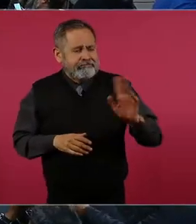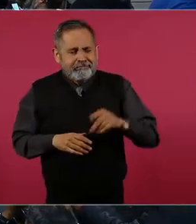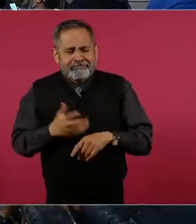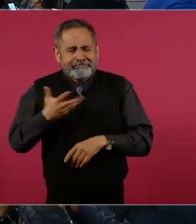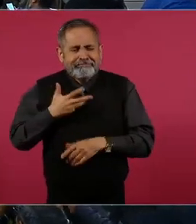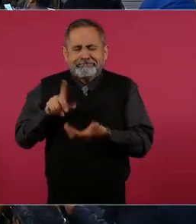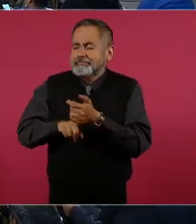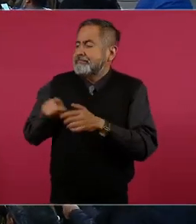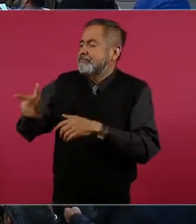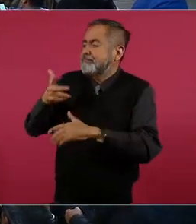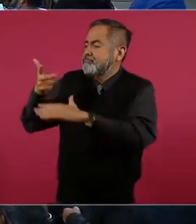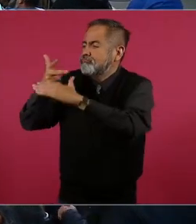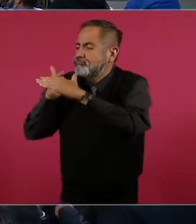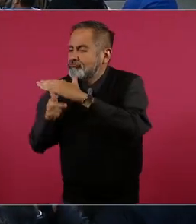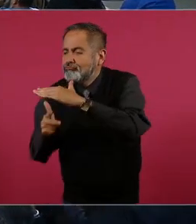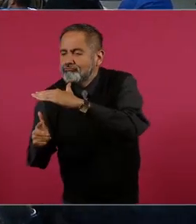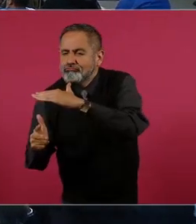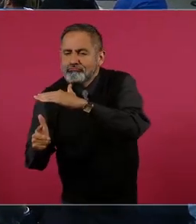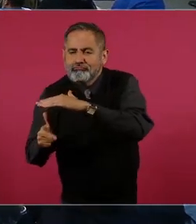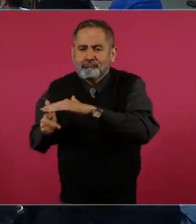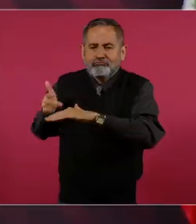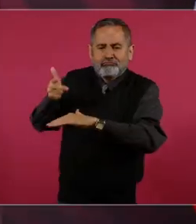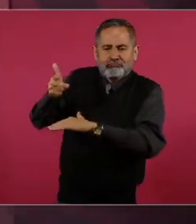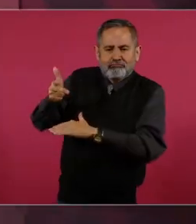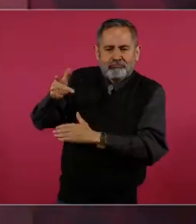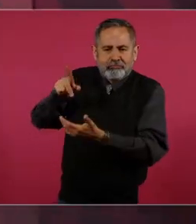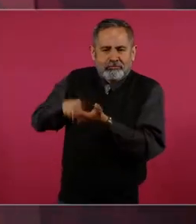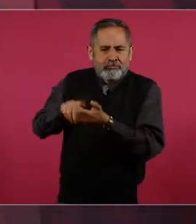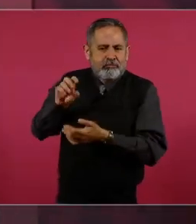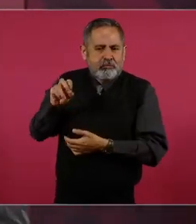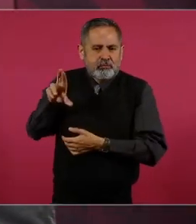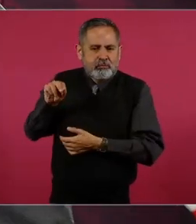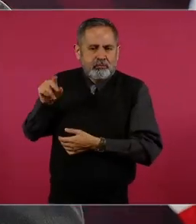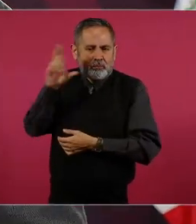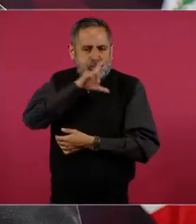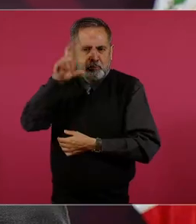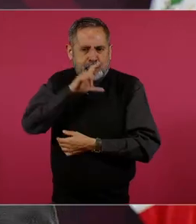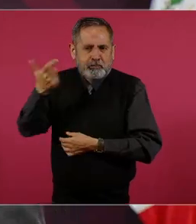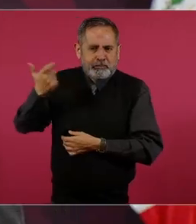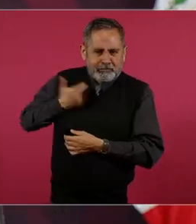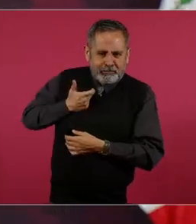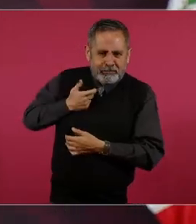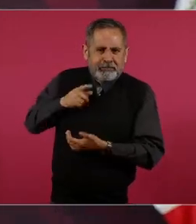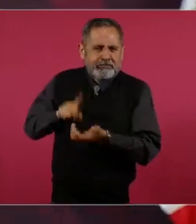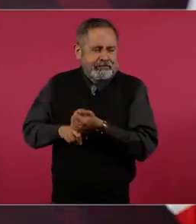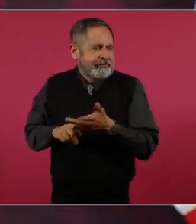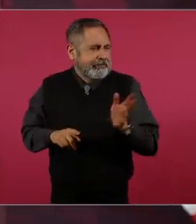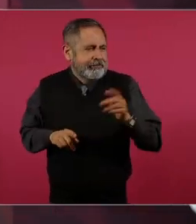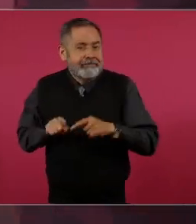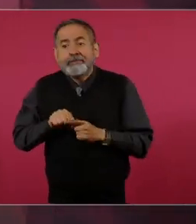un loro, pero de Palenque.